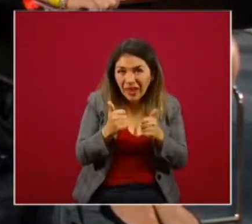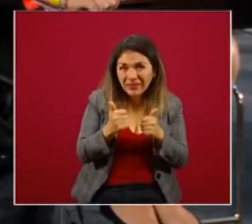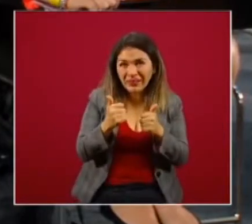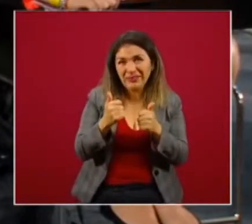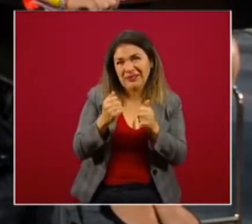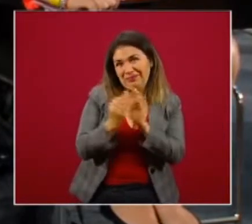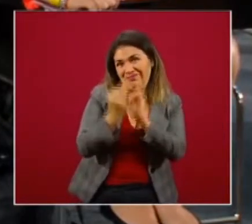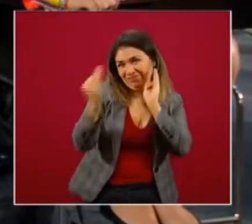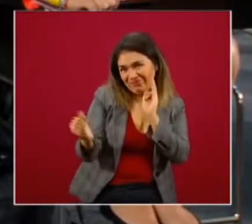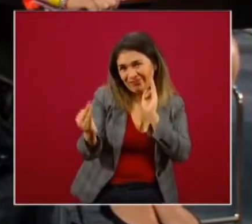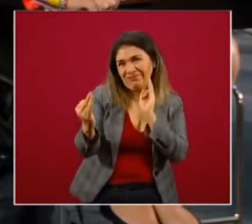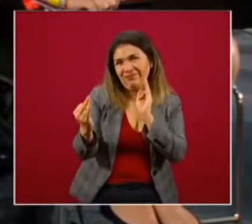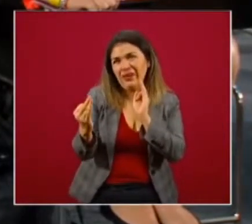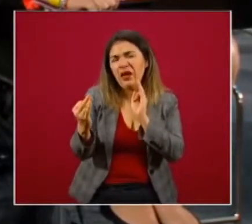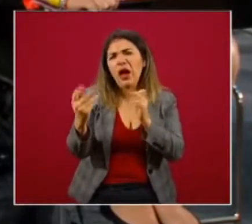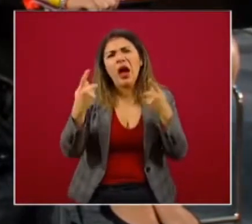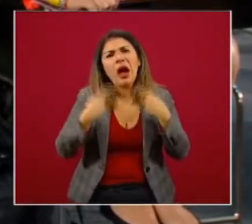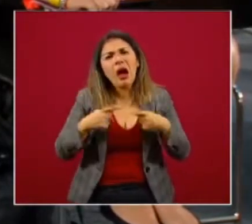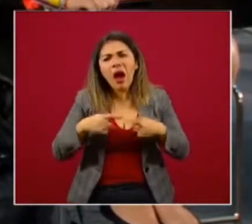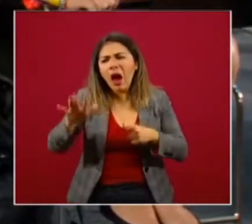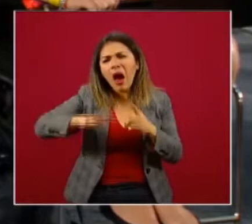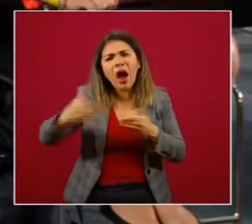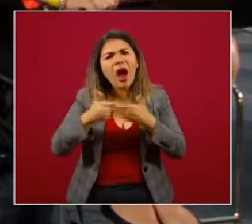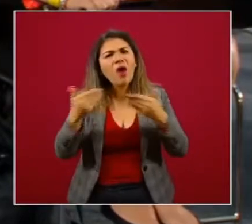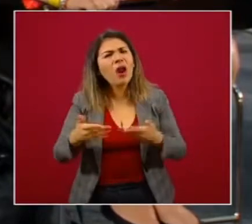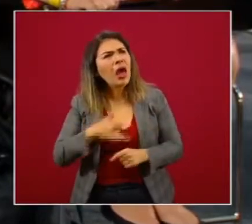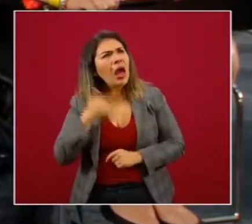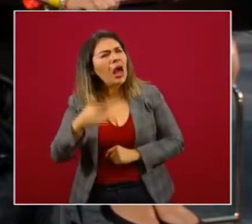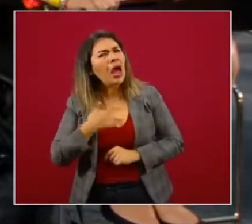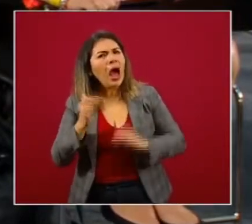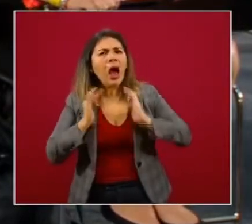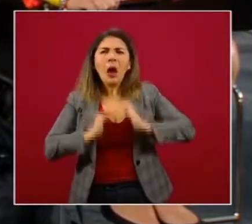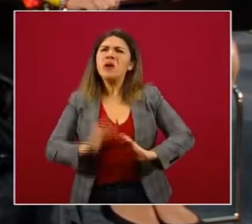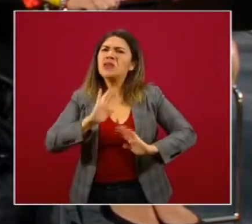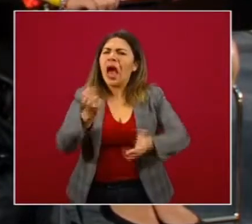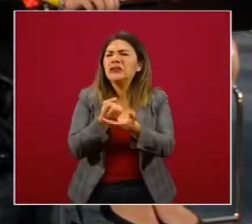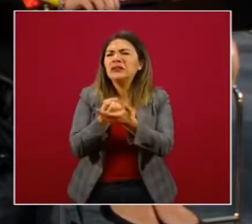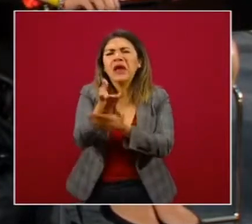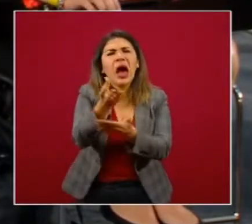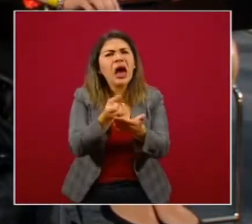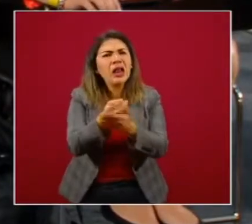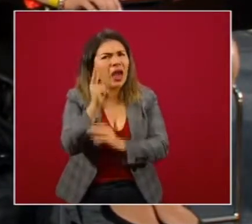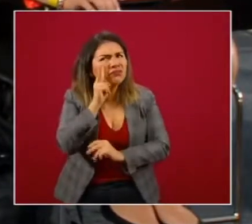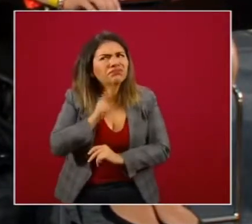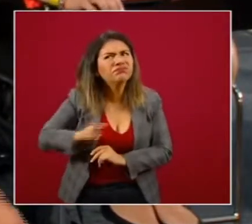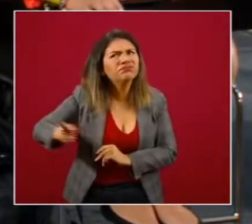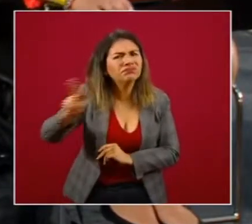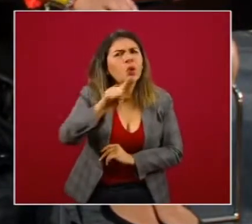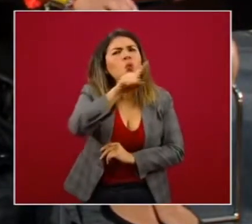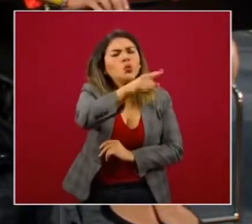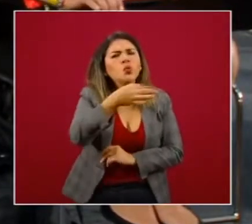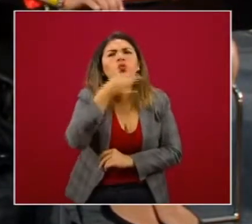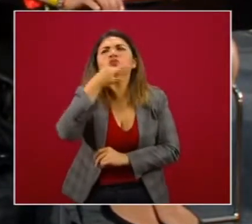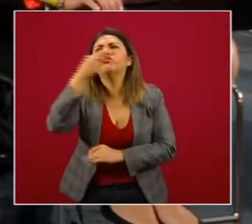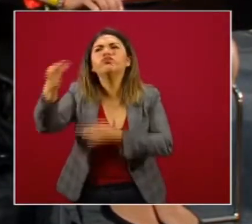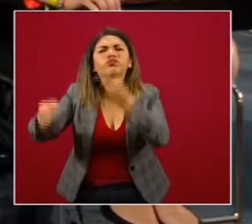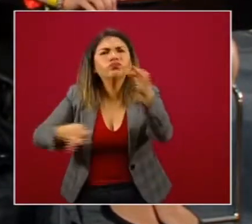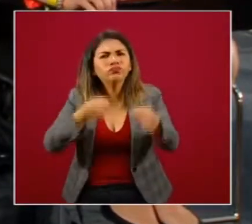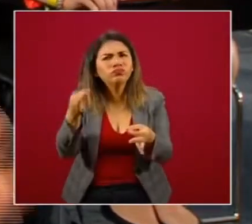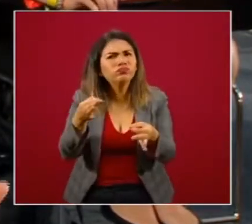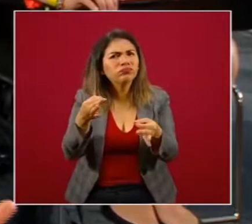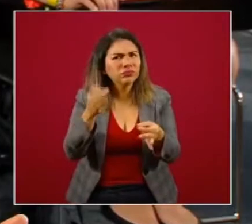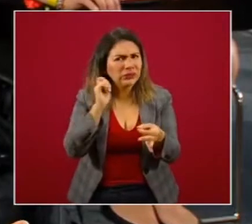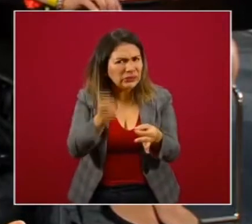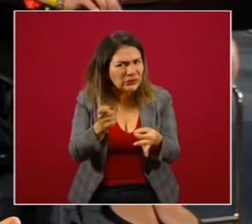se encuentran operando. En el caso de Juchitán, Oaxaca, el hospital con especialidades no ha atendido a algún paciente con la sintomatología hasta el